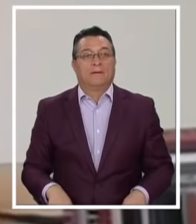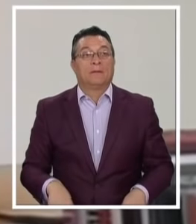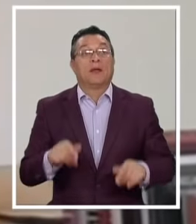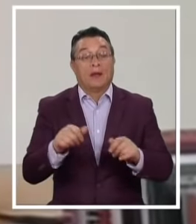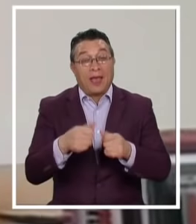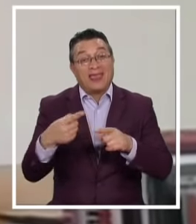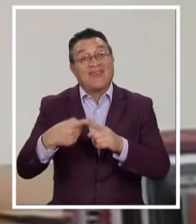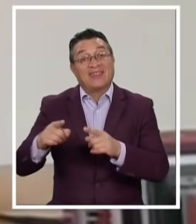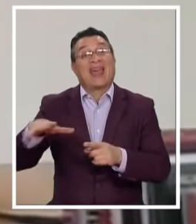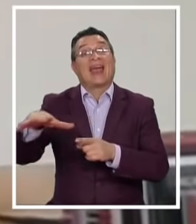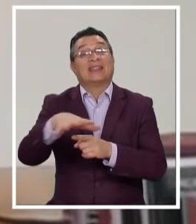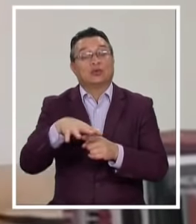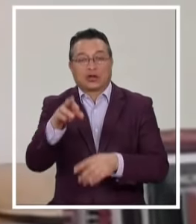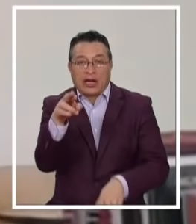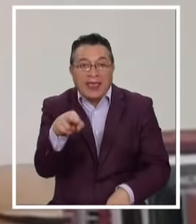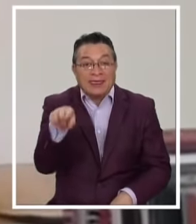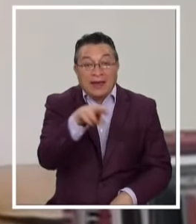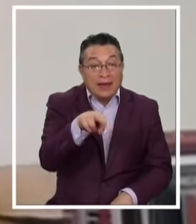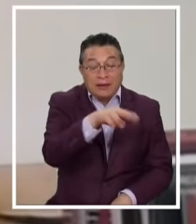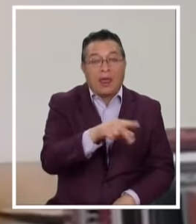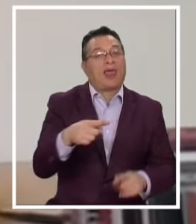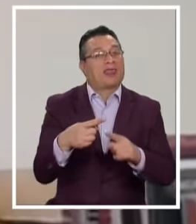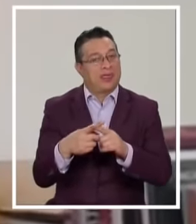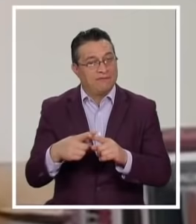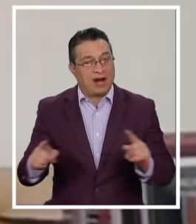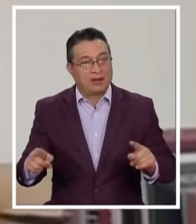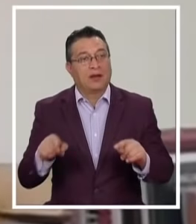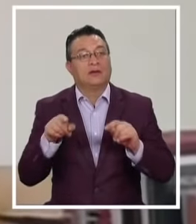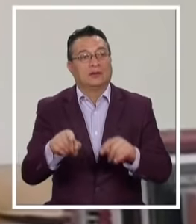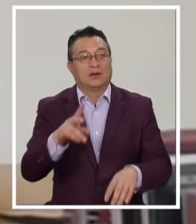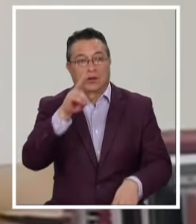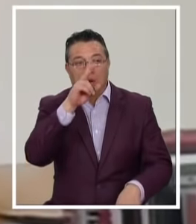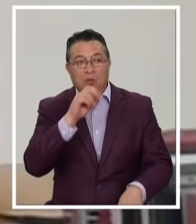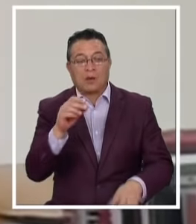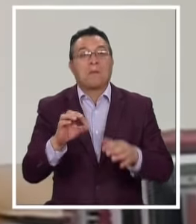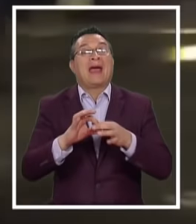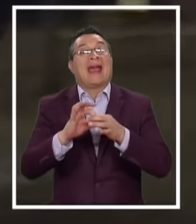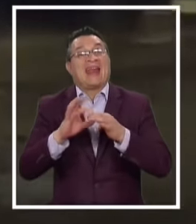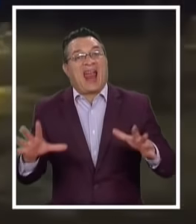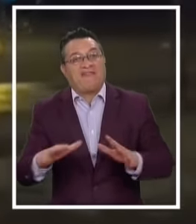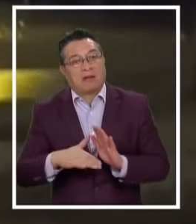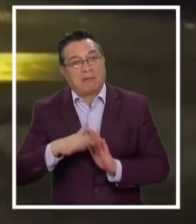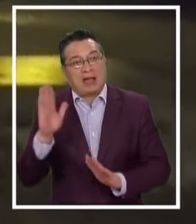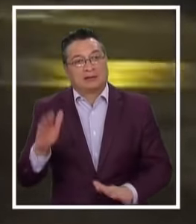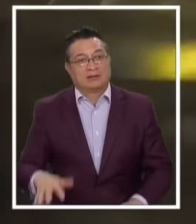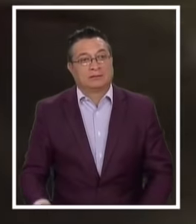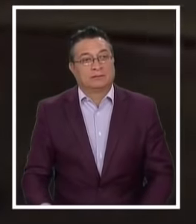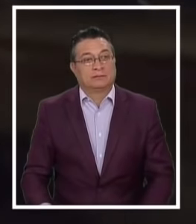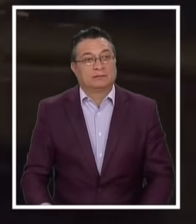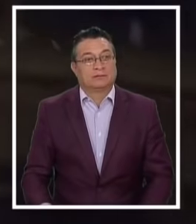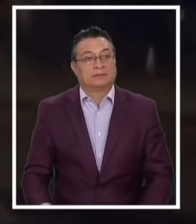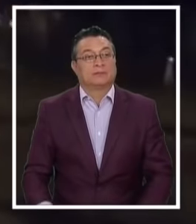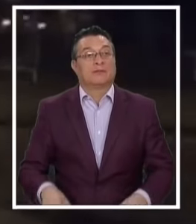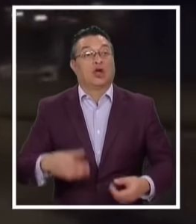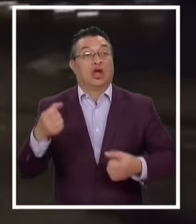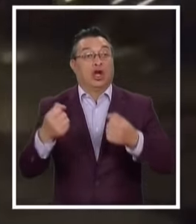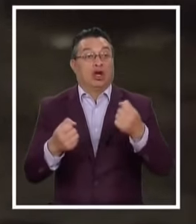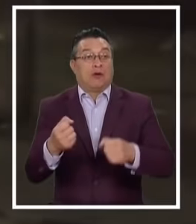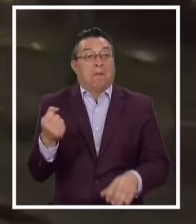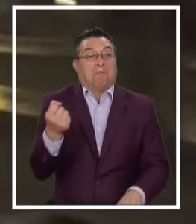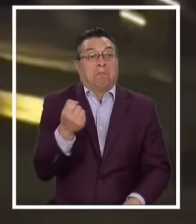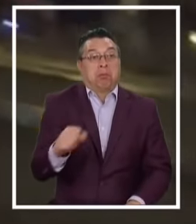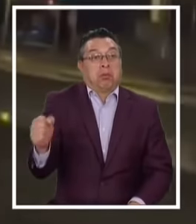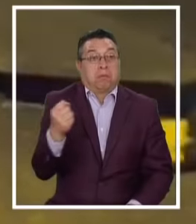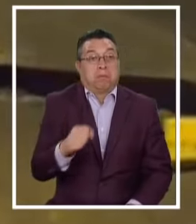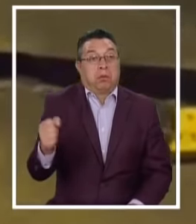es para La persona Que reincide En esta situación Que se considera Como agravante Conductores Temerarios Que